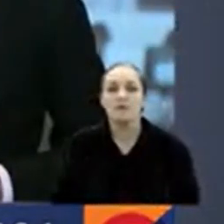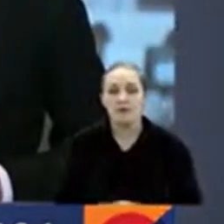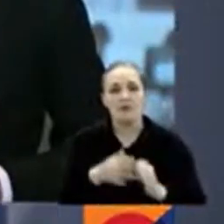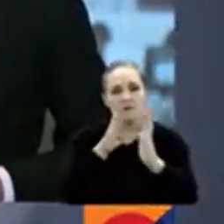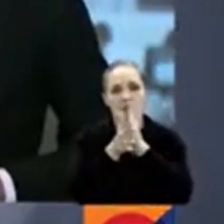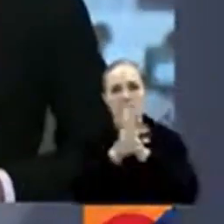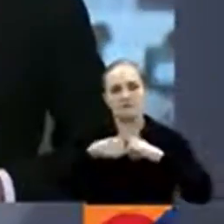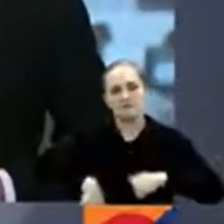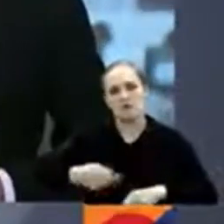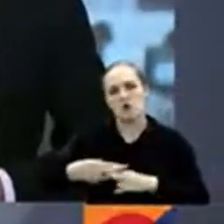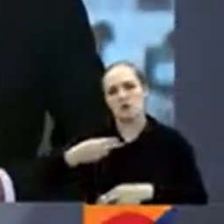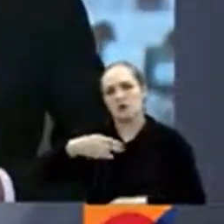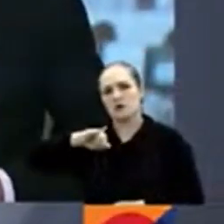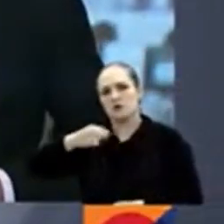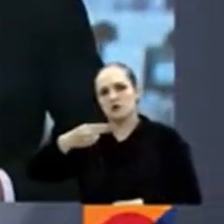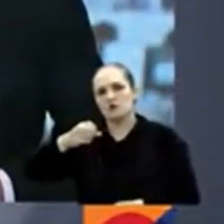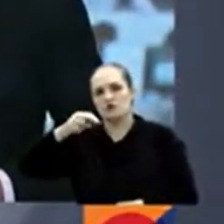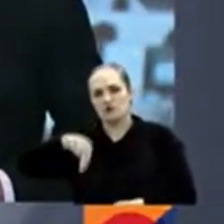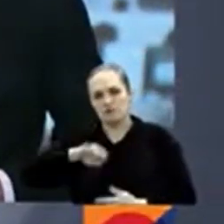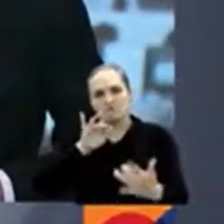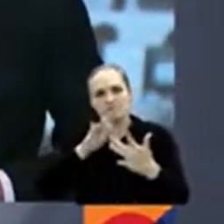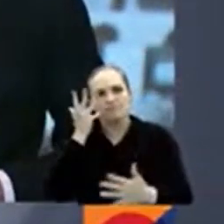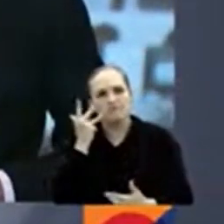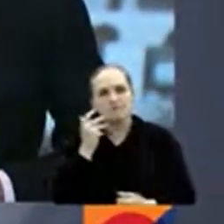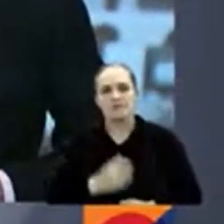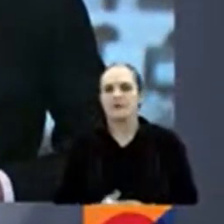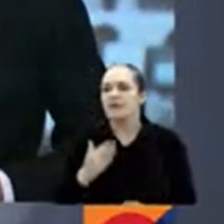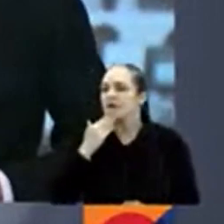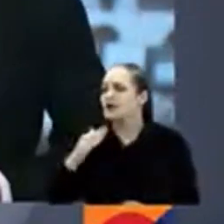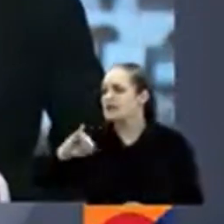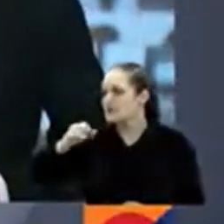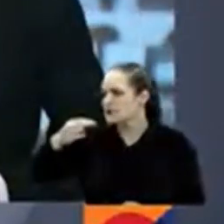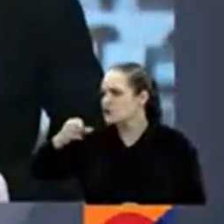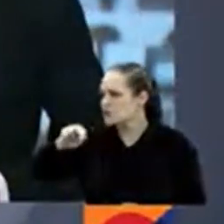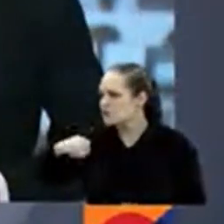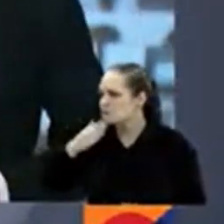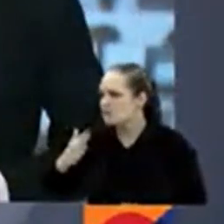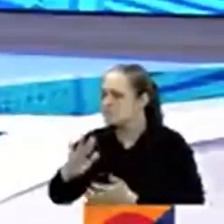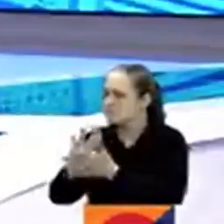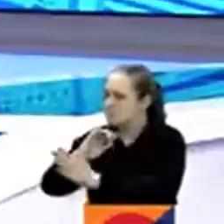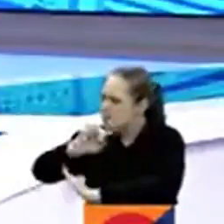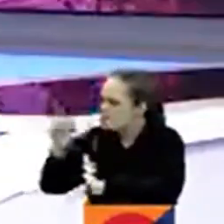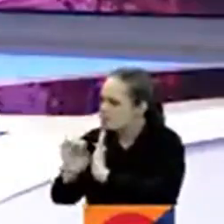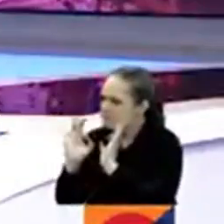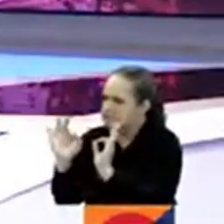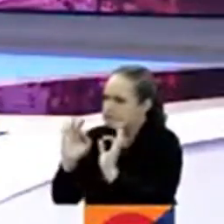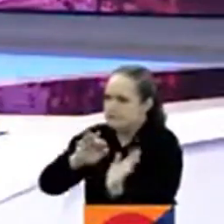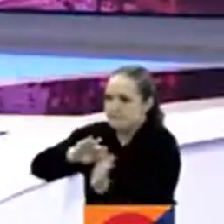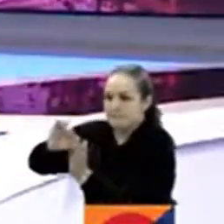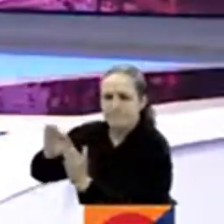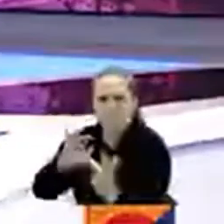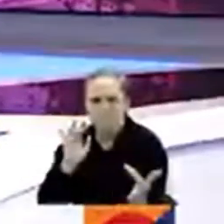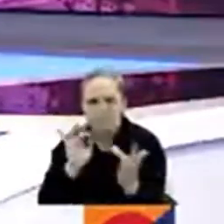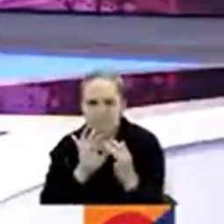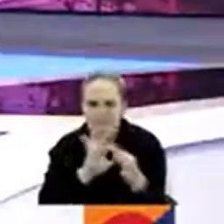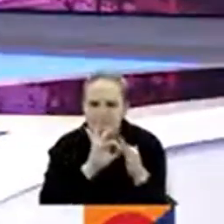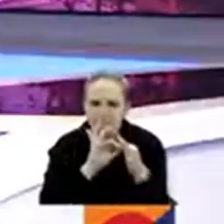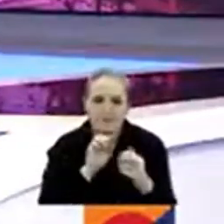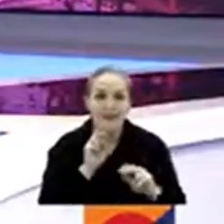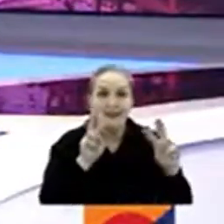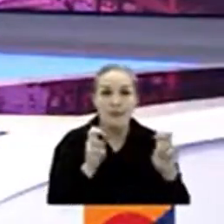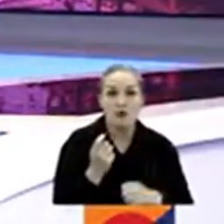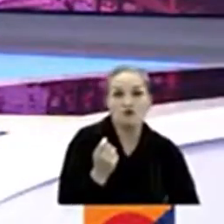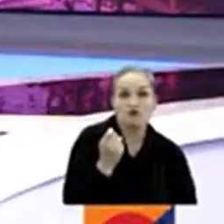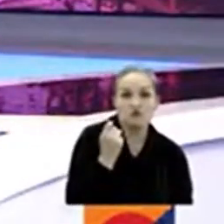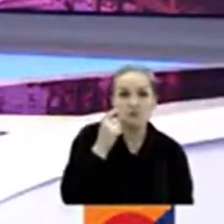López, RTBC Noticias Conectados, 24-7. Gracias, John, por ese completo informe. Y precisamente en las últimas horas, el presidente Gustavo